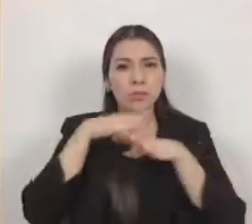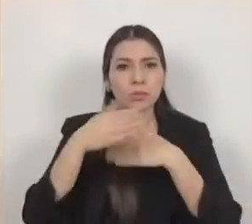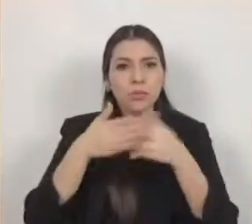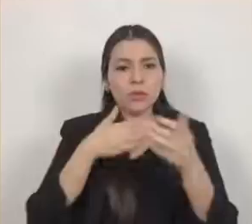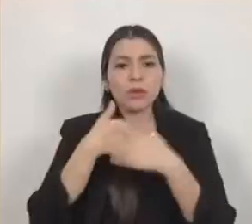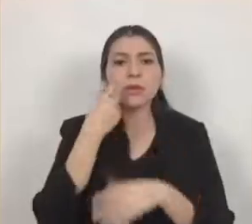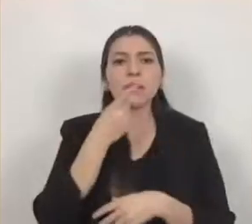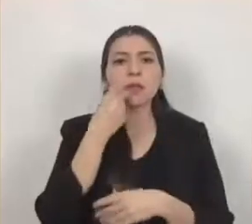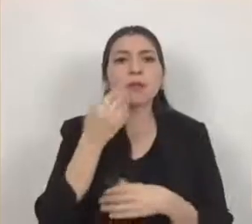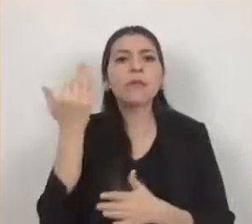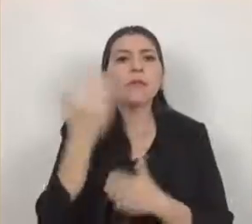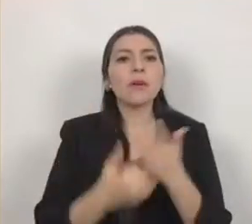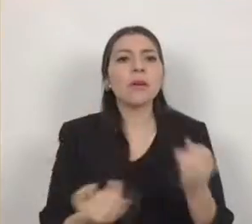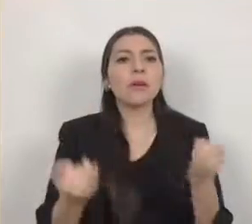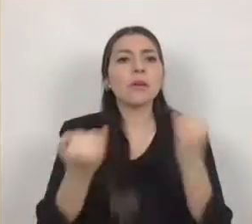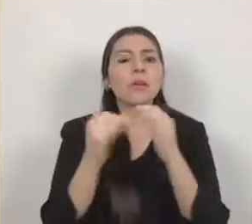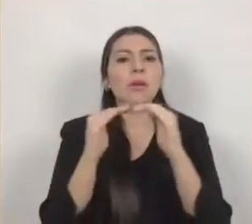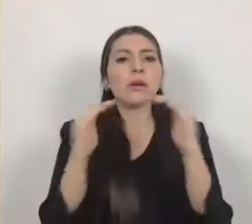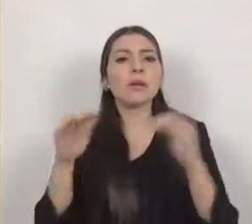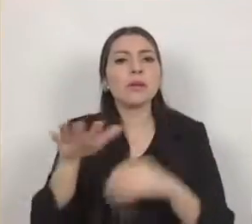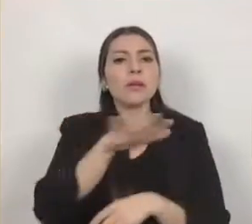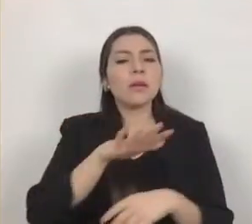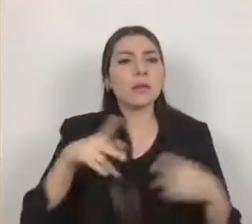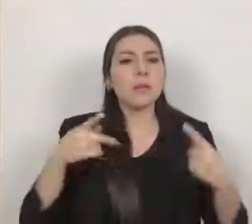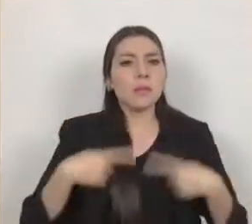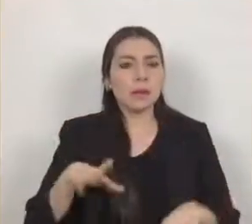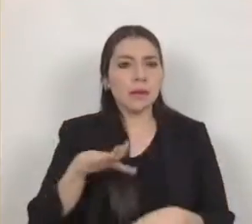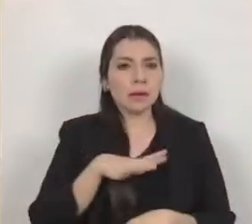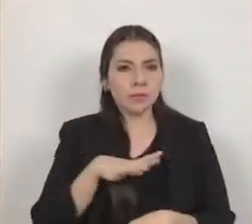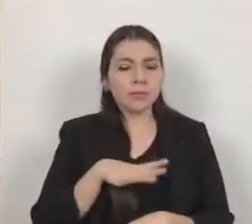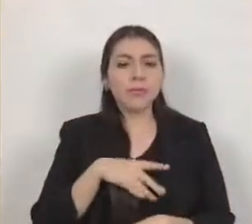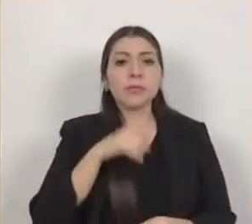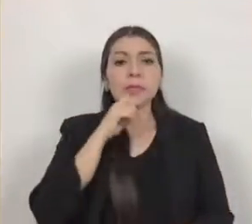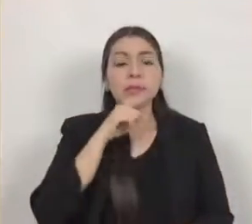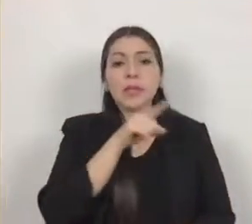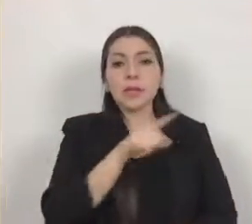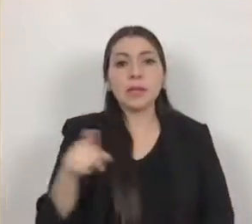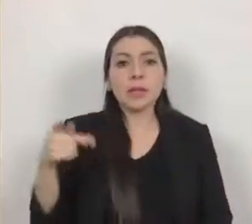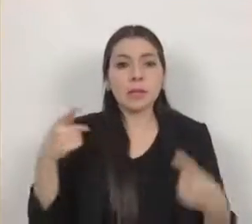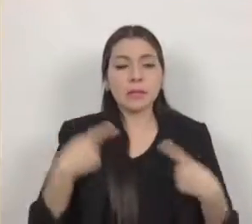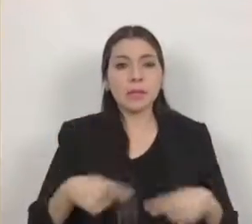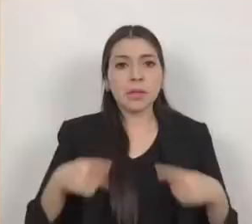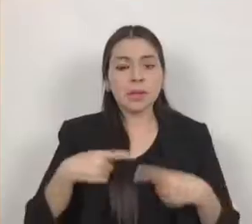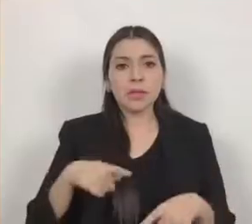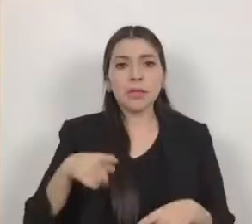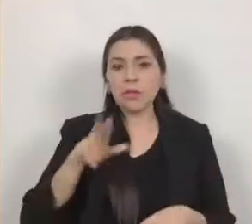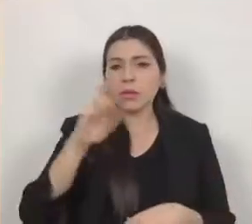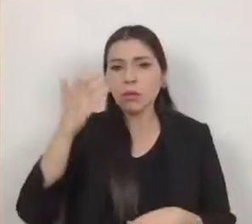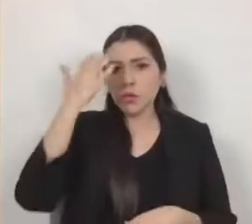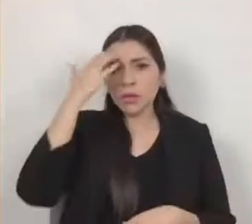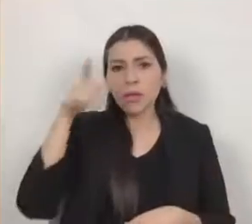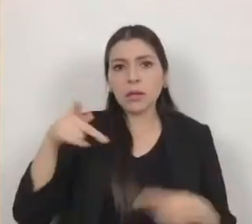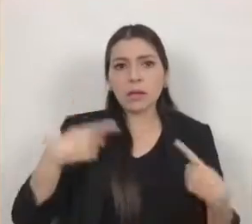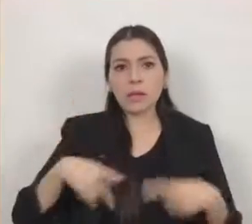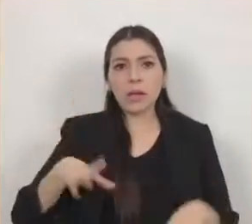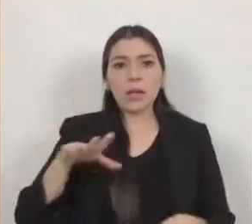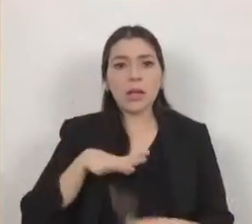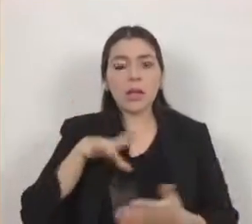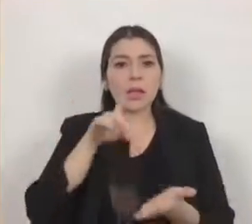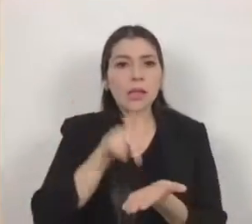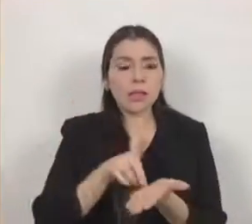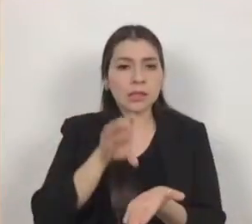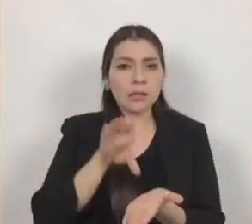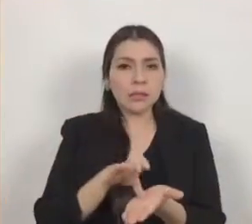personas además reconoce a los individuos con discapacidad que son los que más